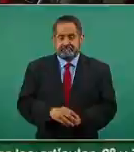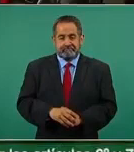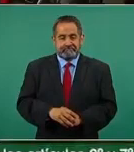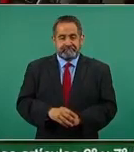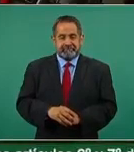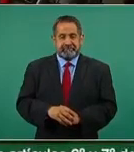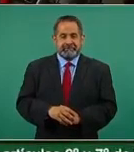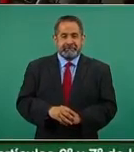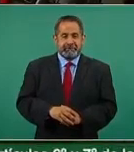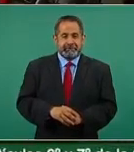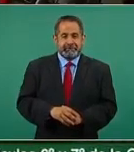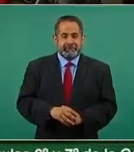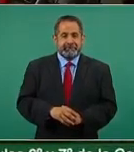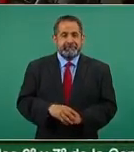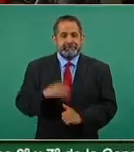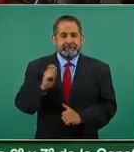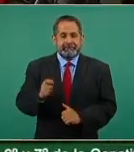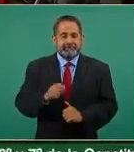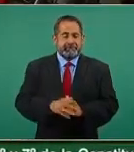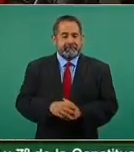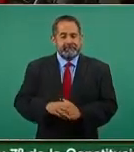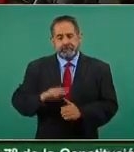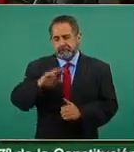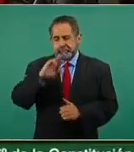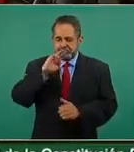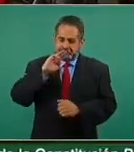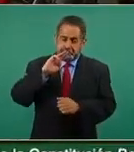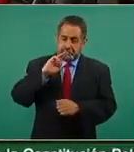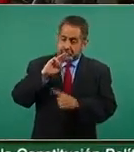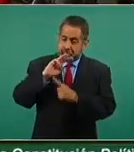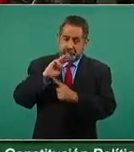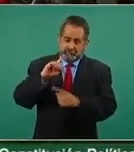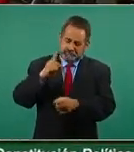porque las mamás son primero.